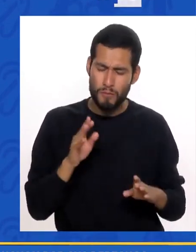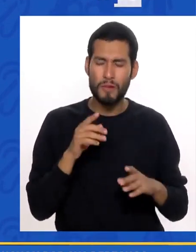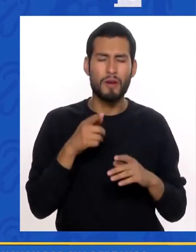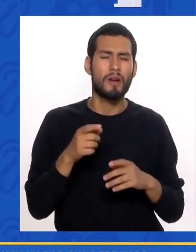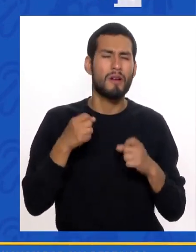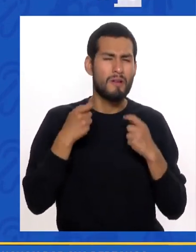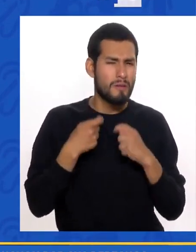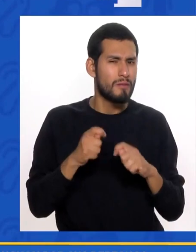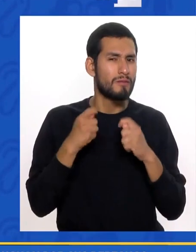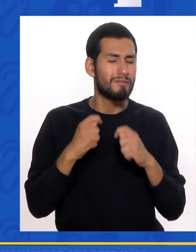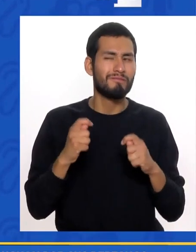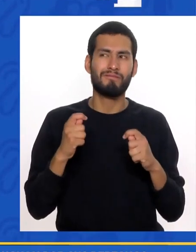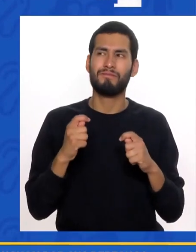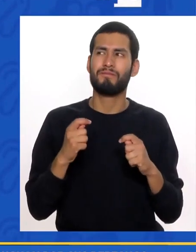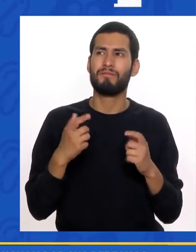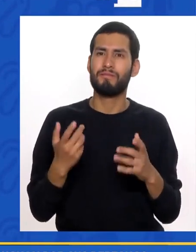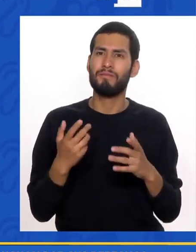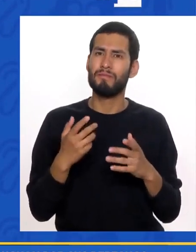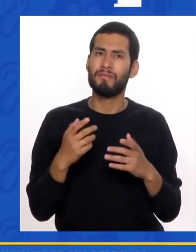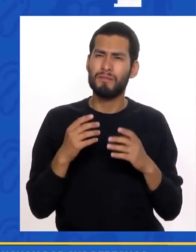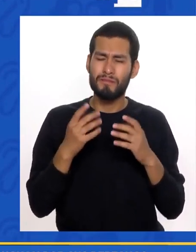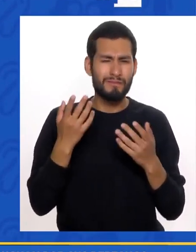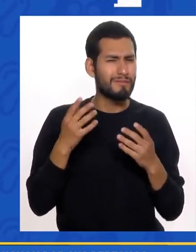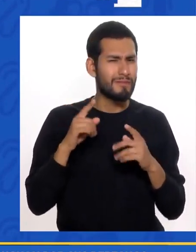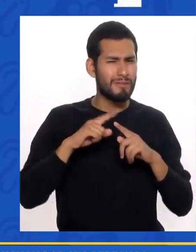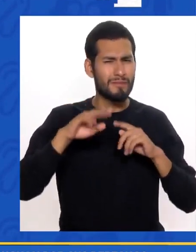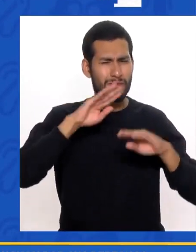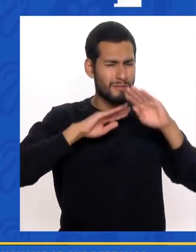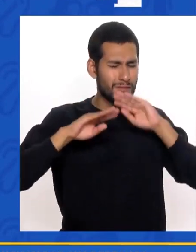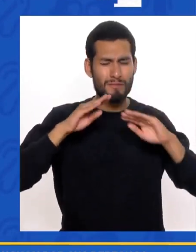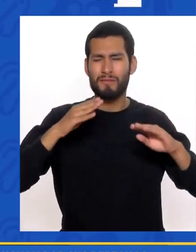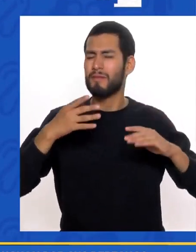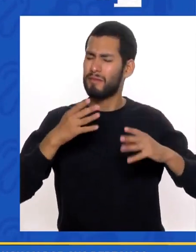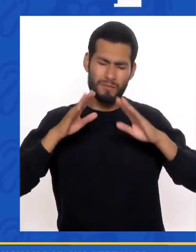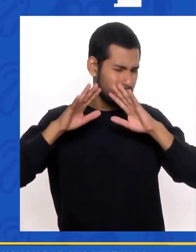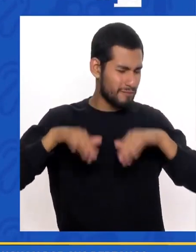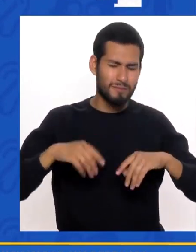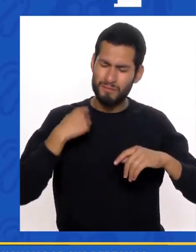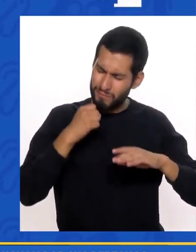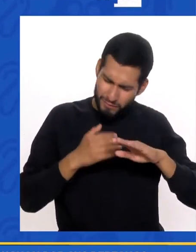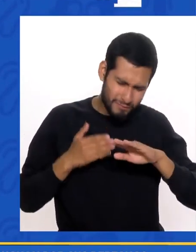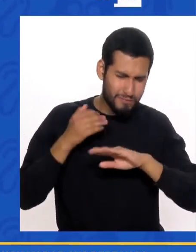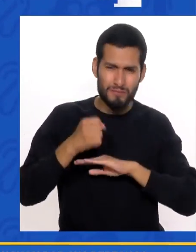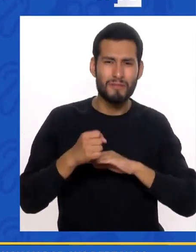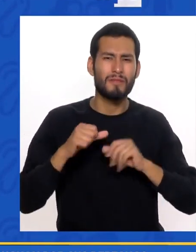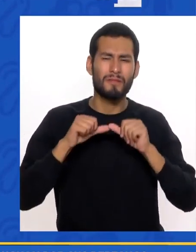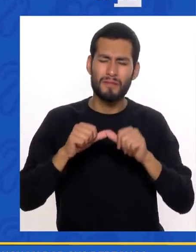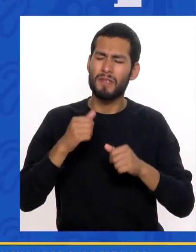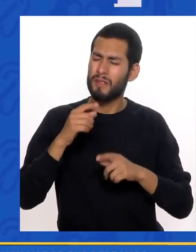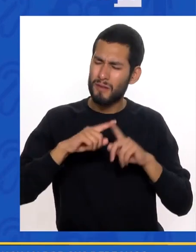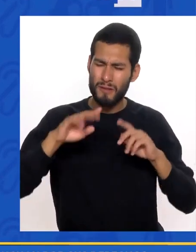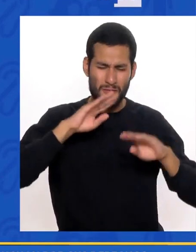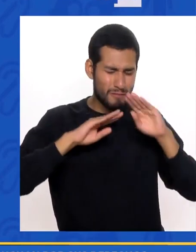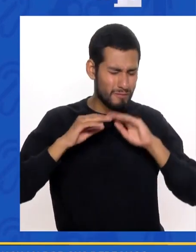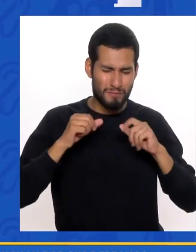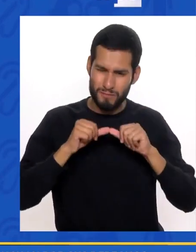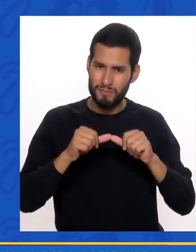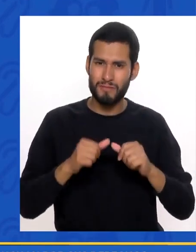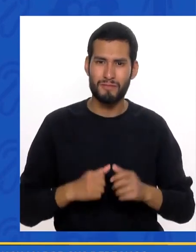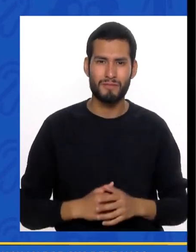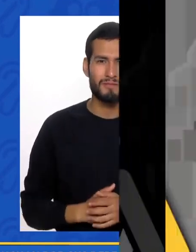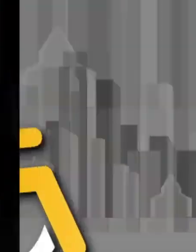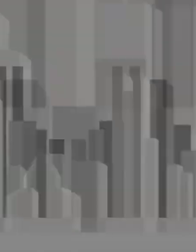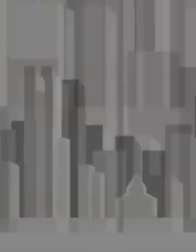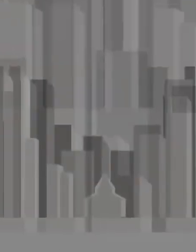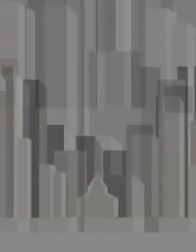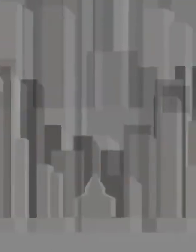silencio Que tratan De derribar Esas barreras De todas las adversidades Que encontramos En la sociedad